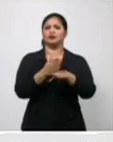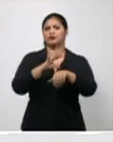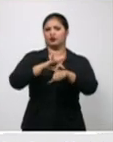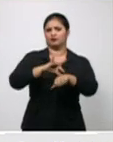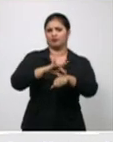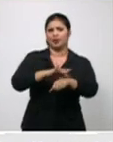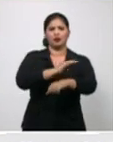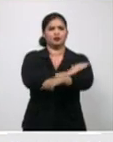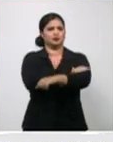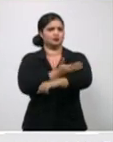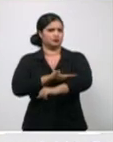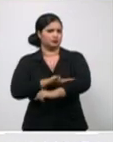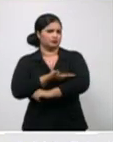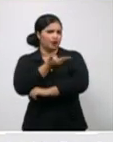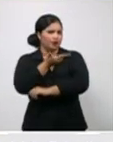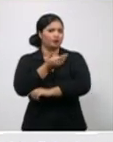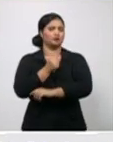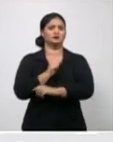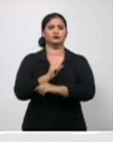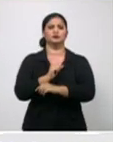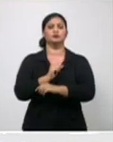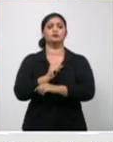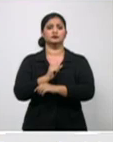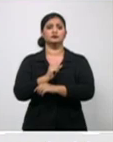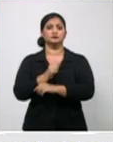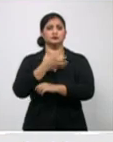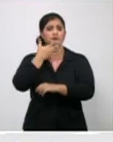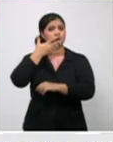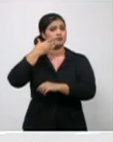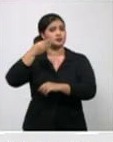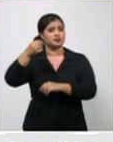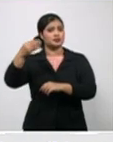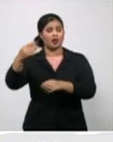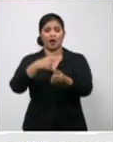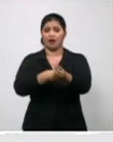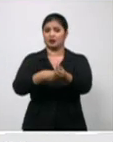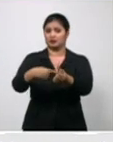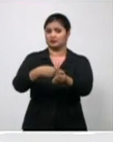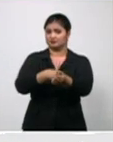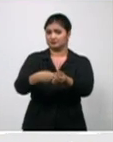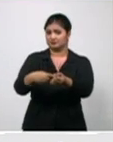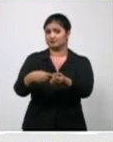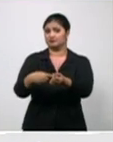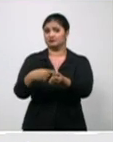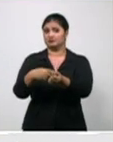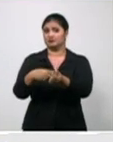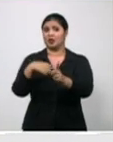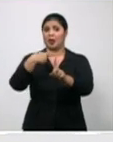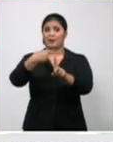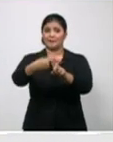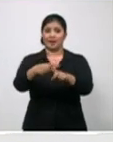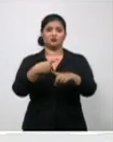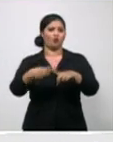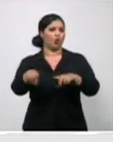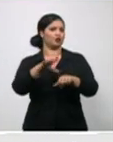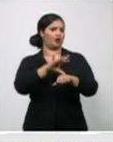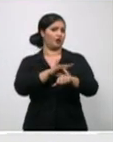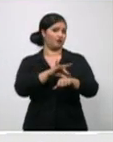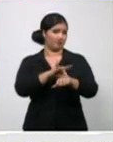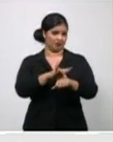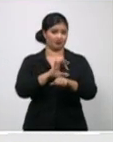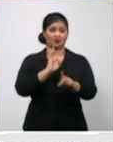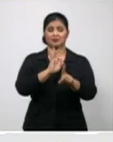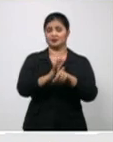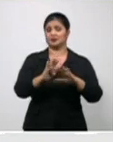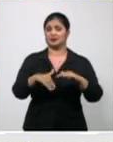una enfermedad de Parkinson, que comenzó el 3 de febrero con tos seca y